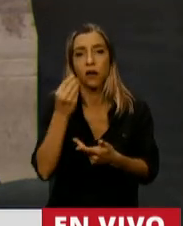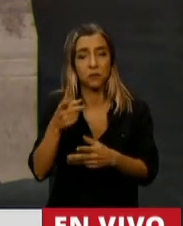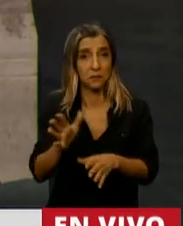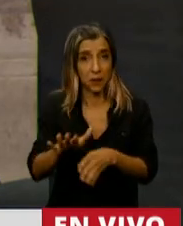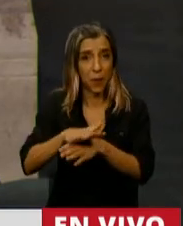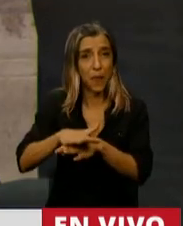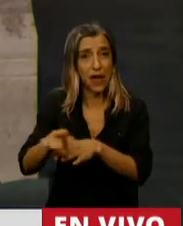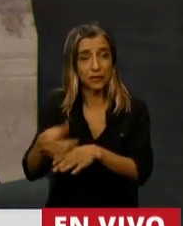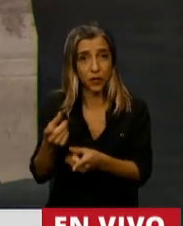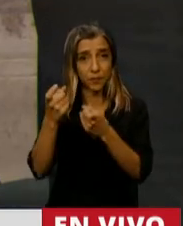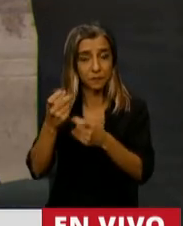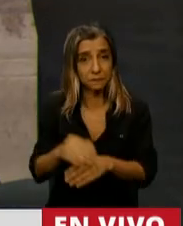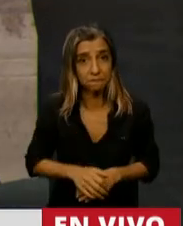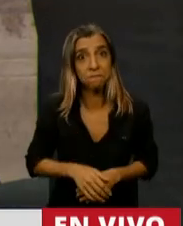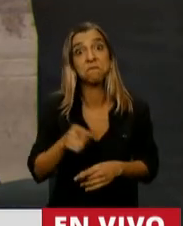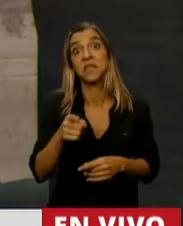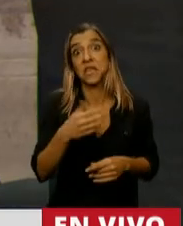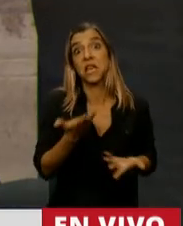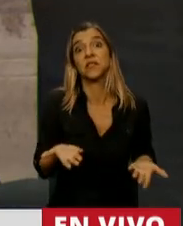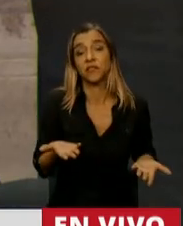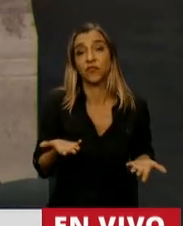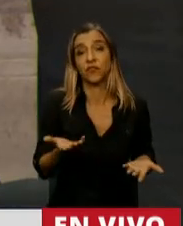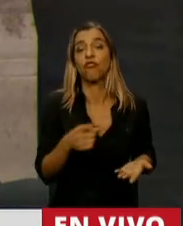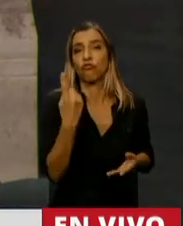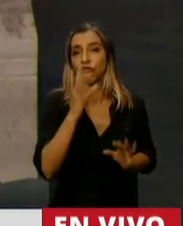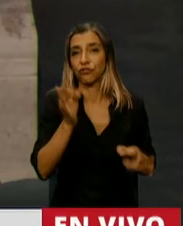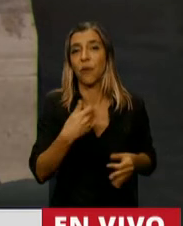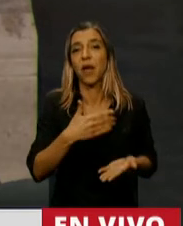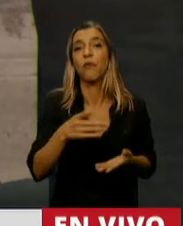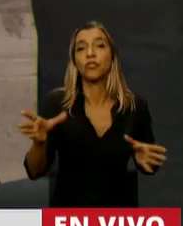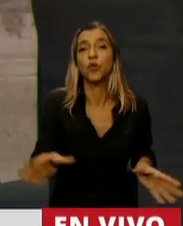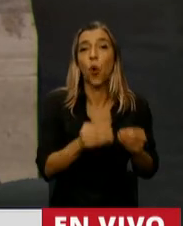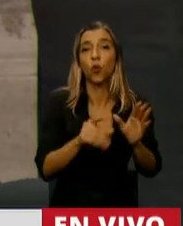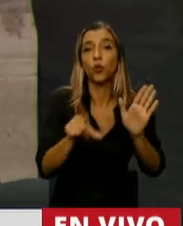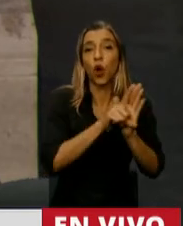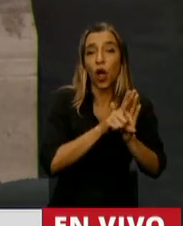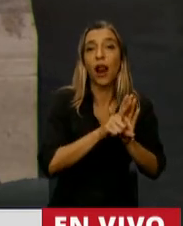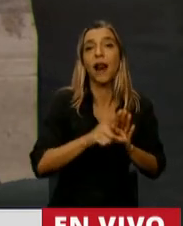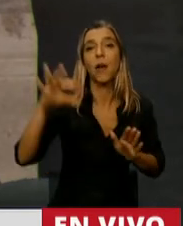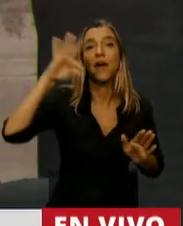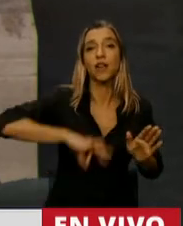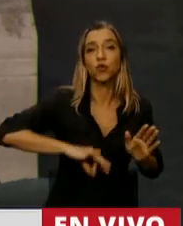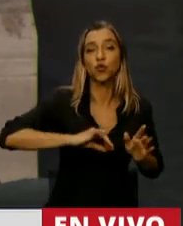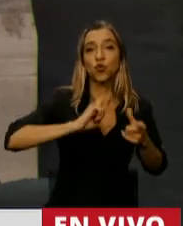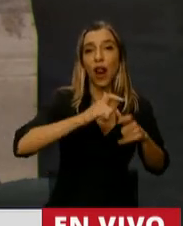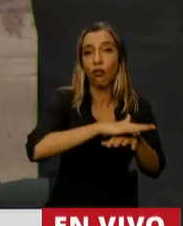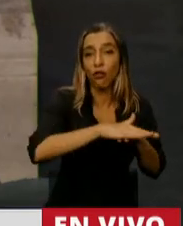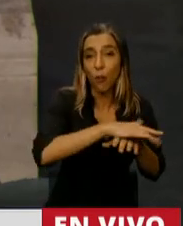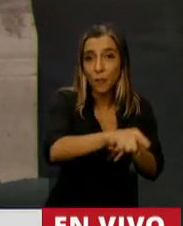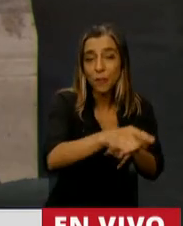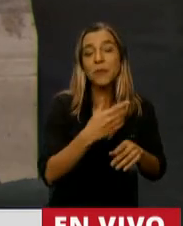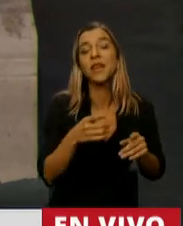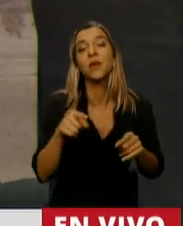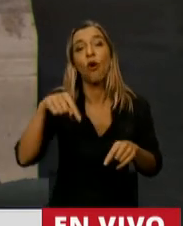con la ley de salario mínimo vital y móvil. ¿Sabe cuánto es hoy, el primero de